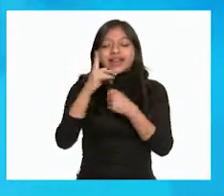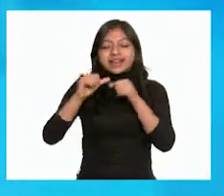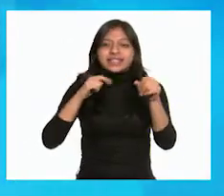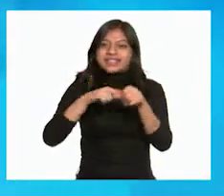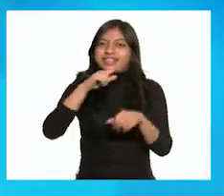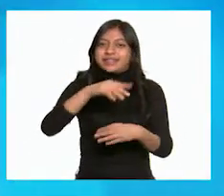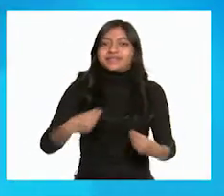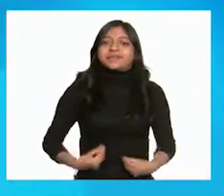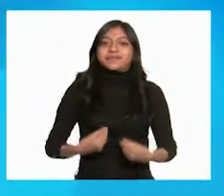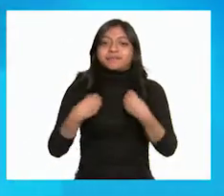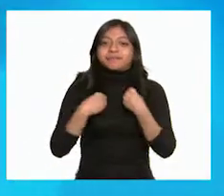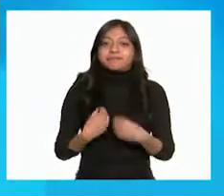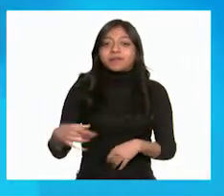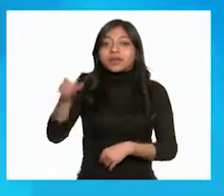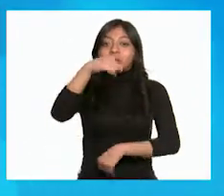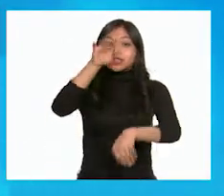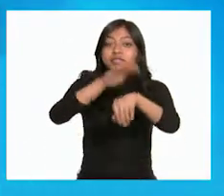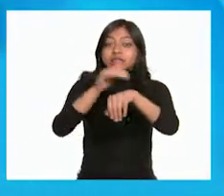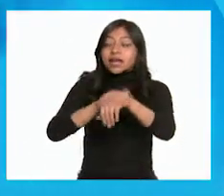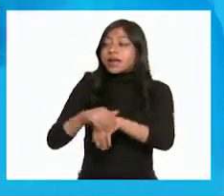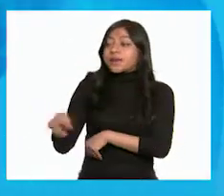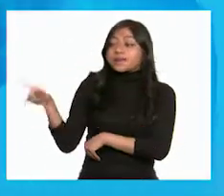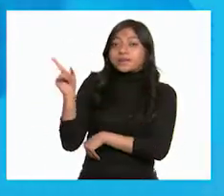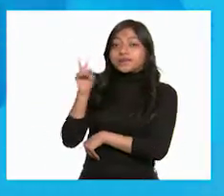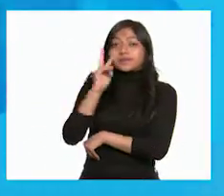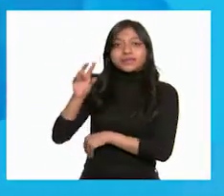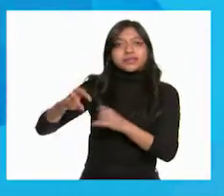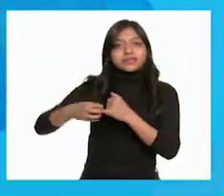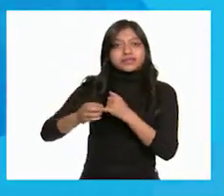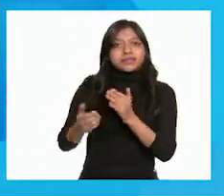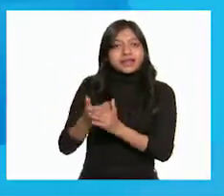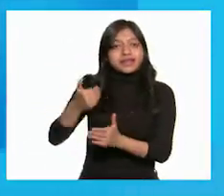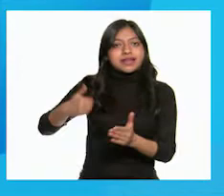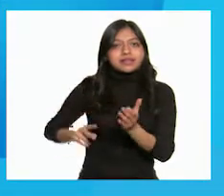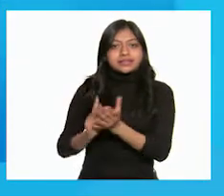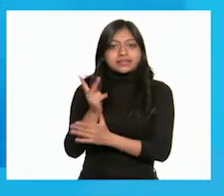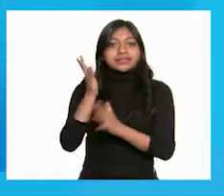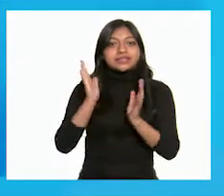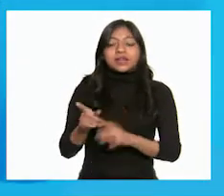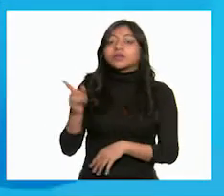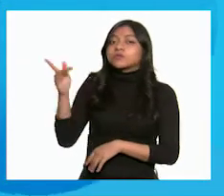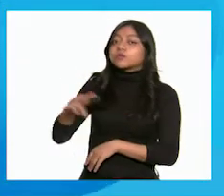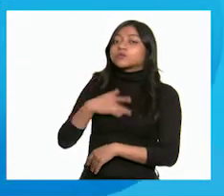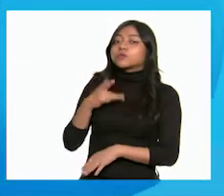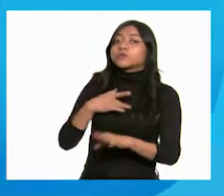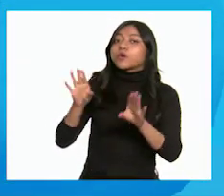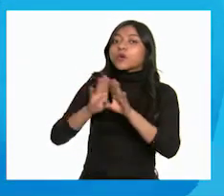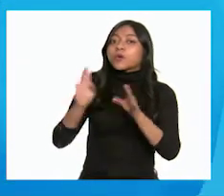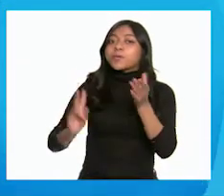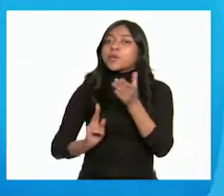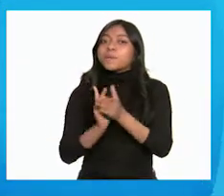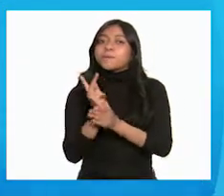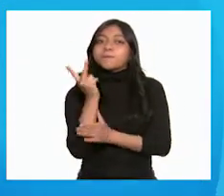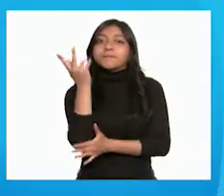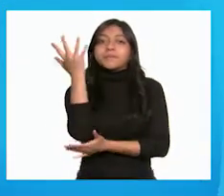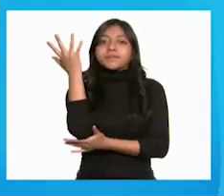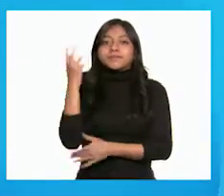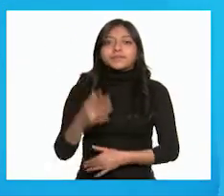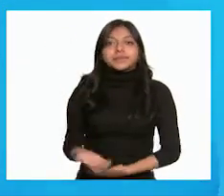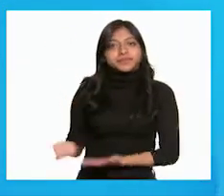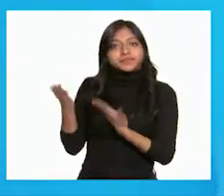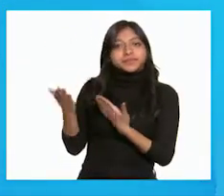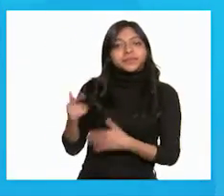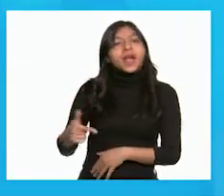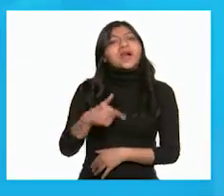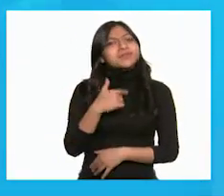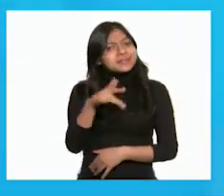Veamos cómo se sintieron nuestros amigos que ya plantaron un árbol. ¿Cómo te sentiste reforestando? Me